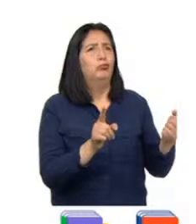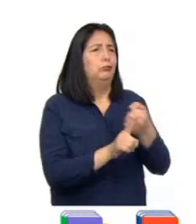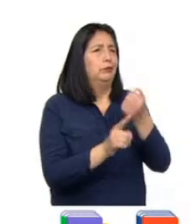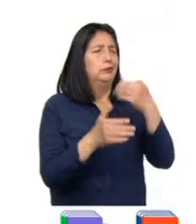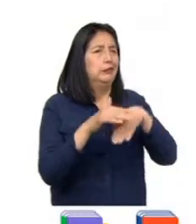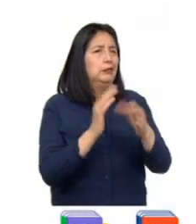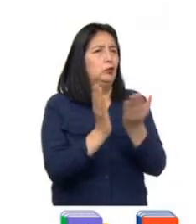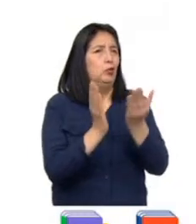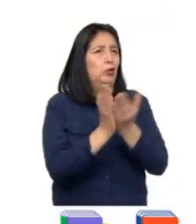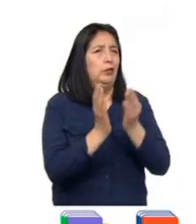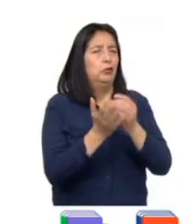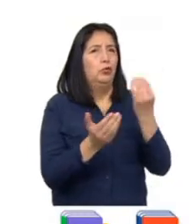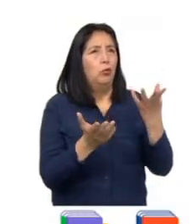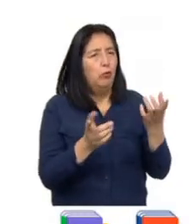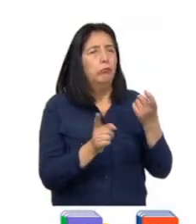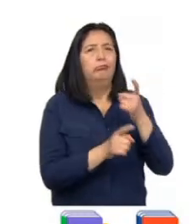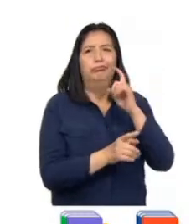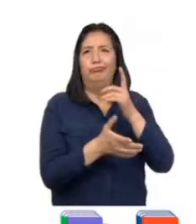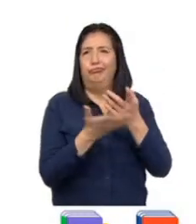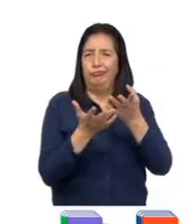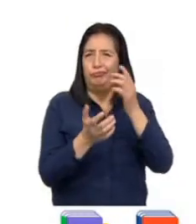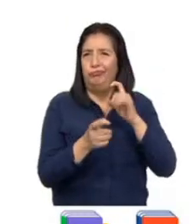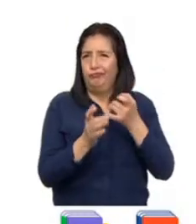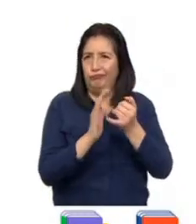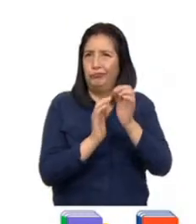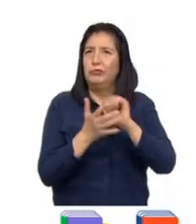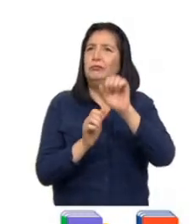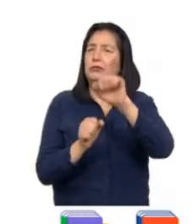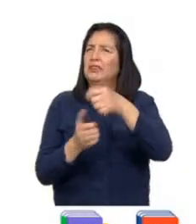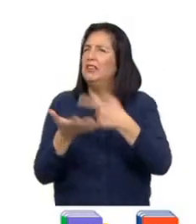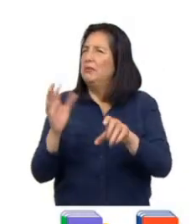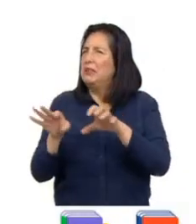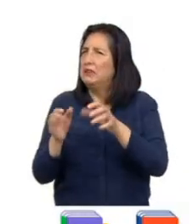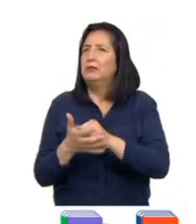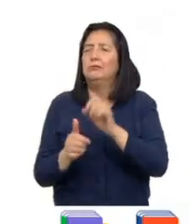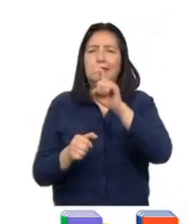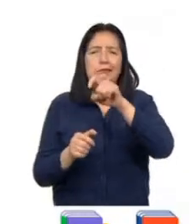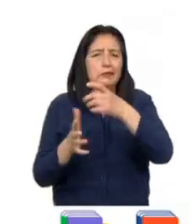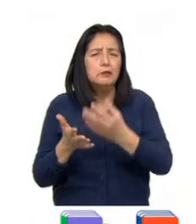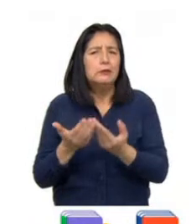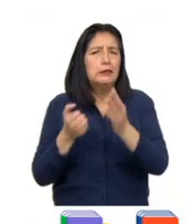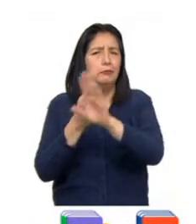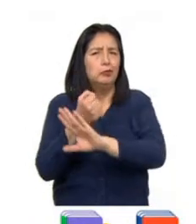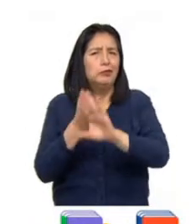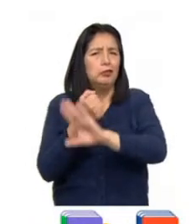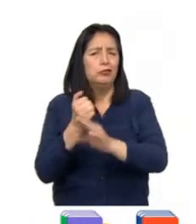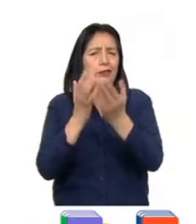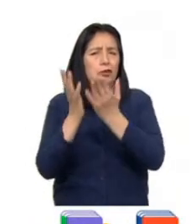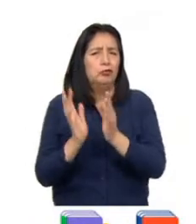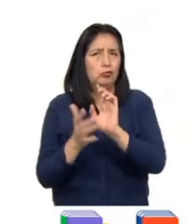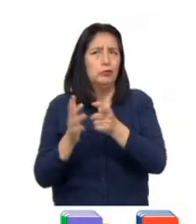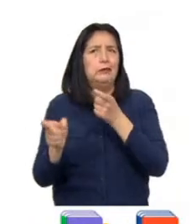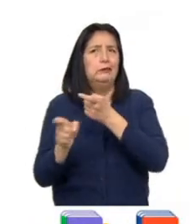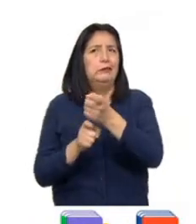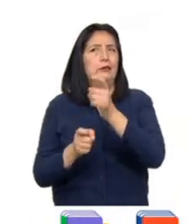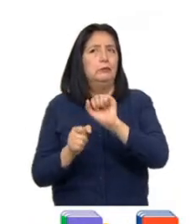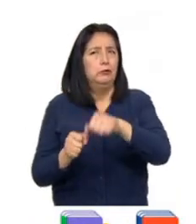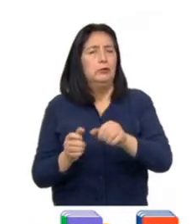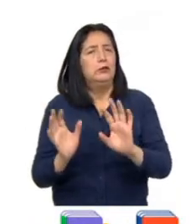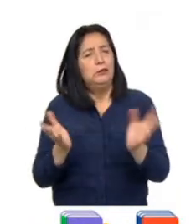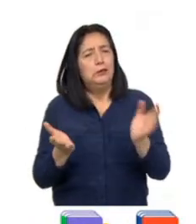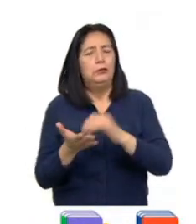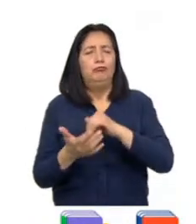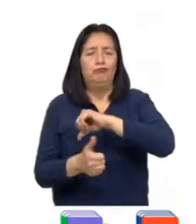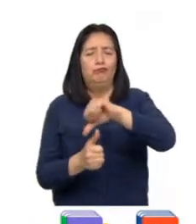o abuso sexual. Sus funciones son tomar las acciones necesarias para brindar protección a los estudiantes afectados y restablecer la